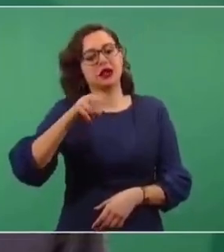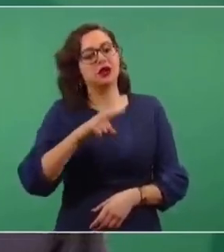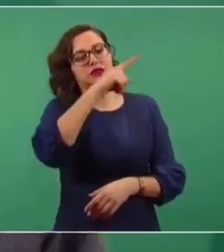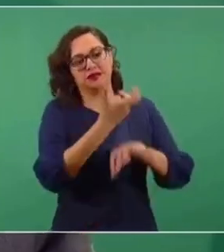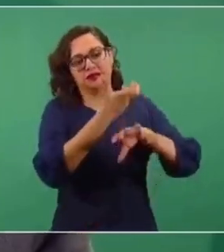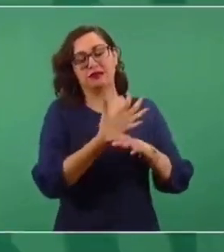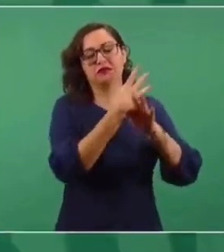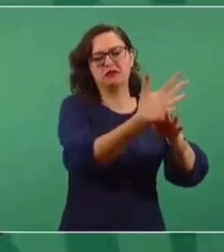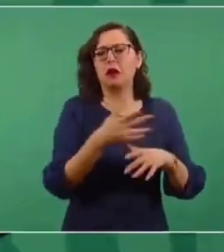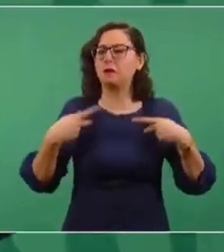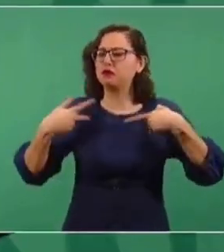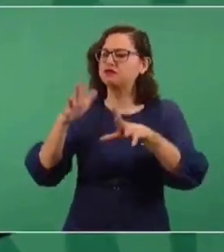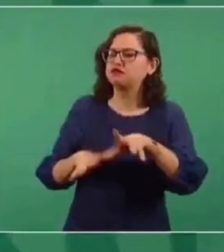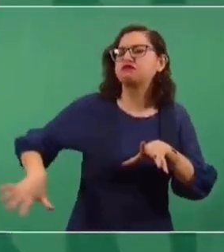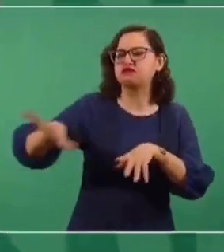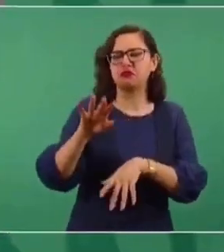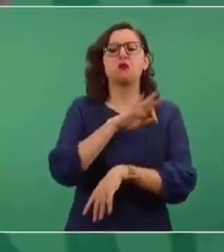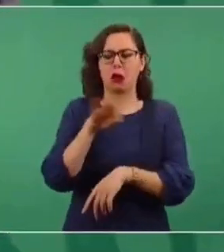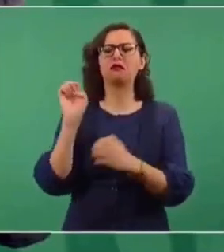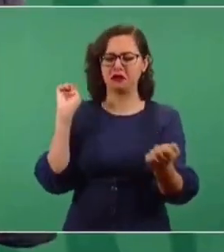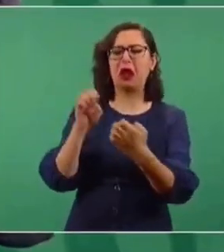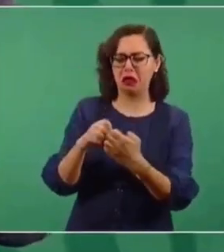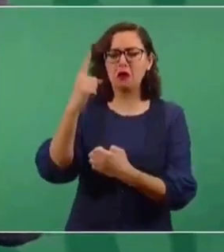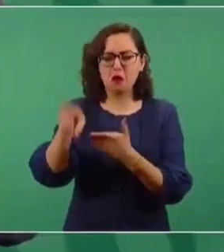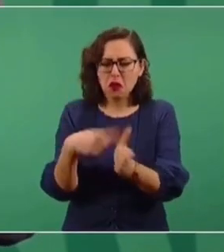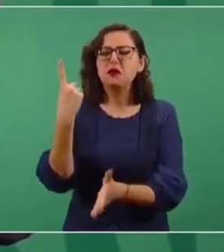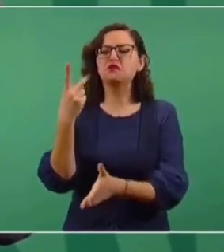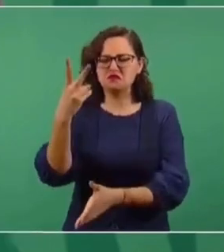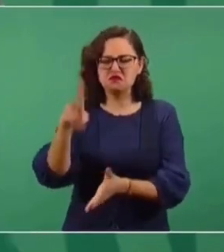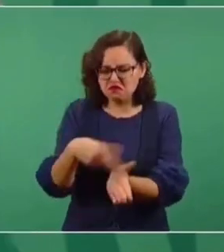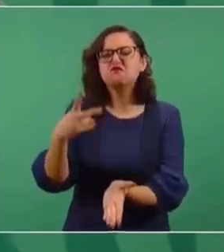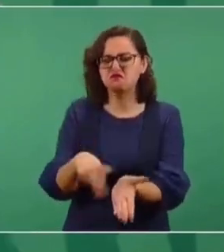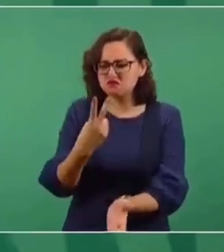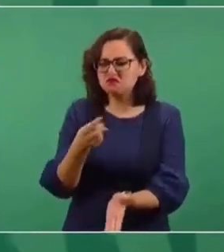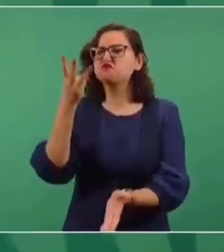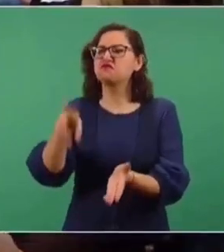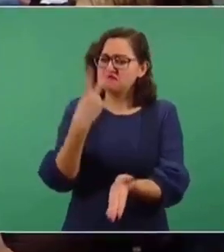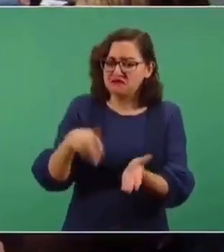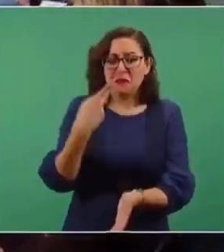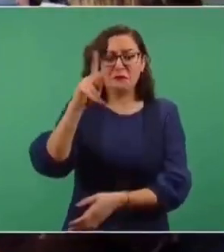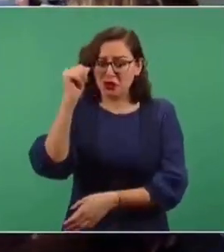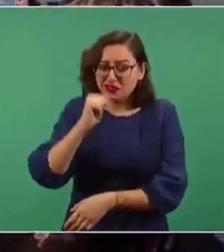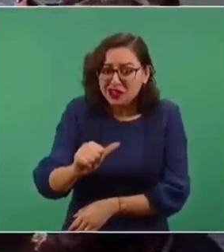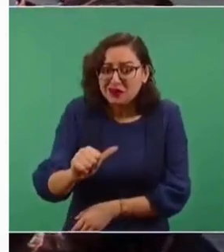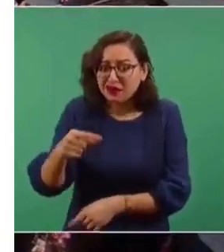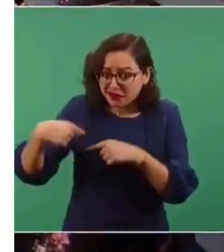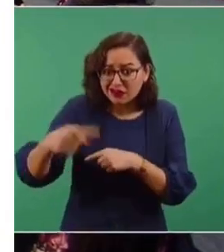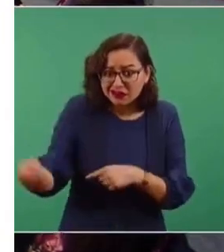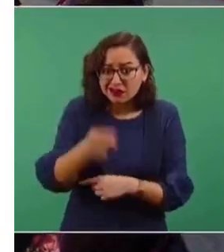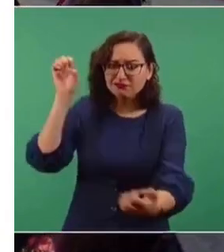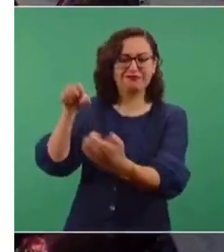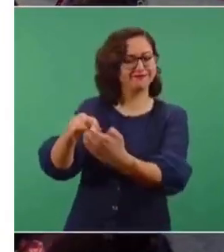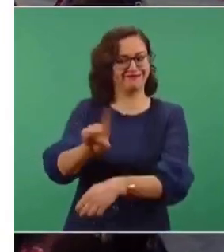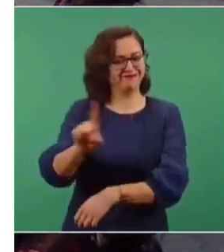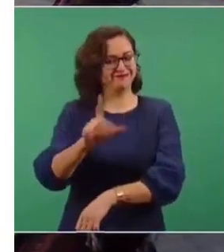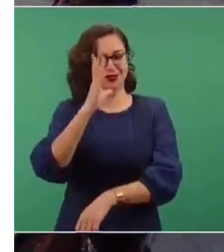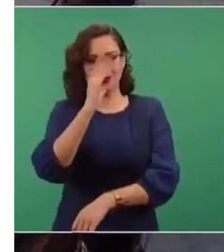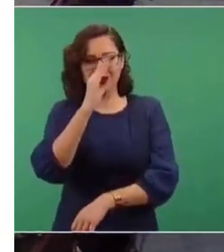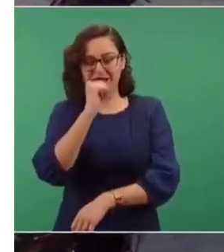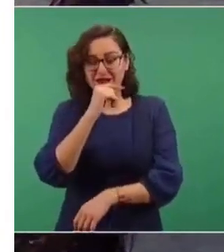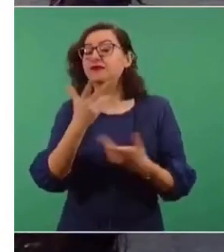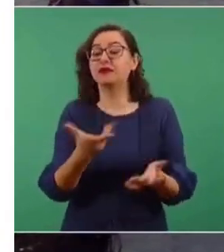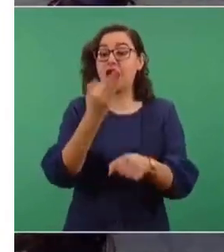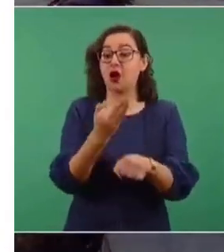Entonces, estamos viviendo un momento estelar en nuestra historia, porque es un momento de definiciones. Entonces, si van a buscar